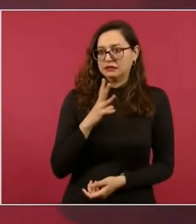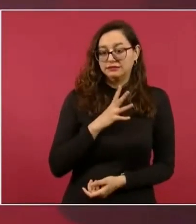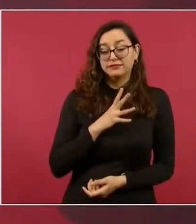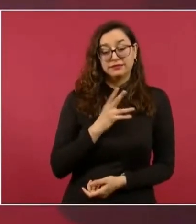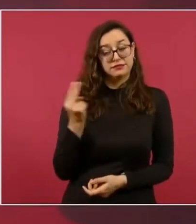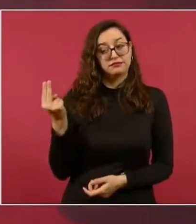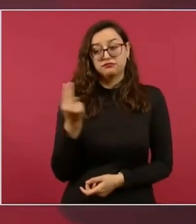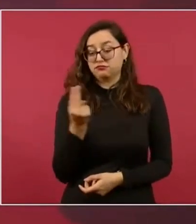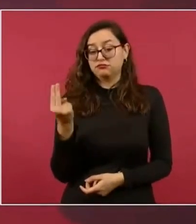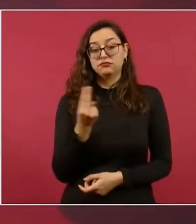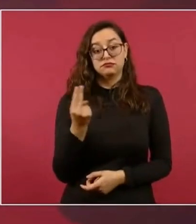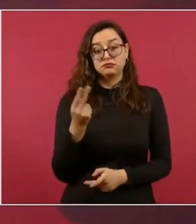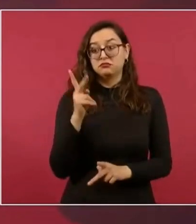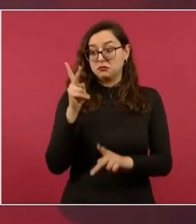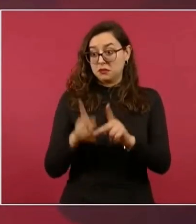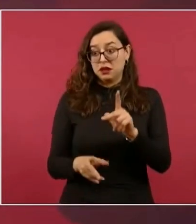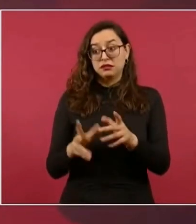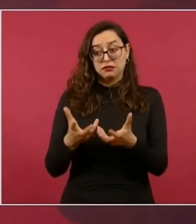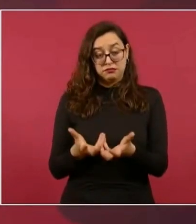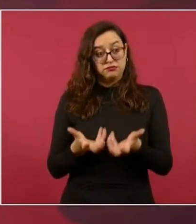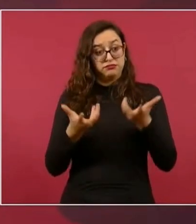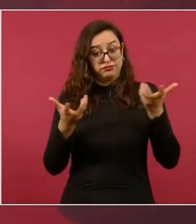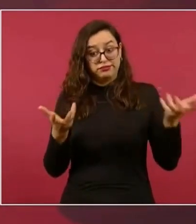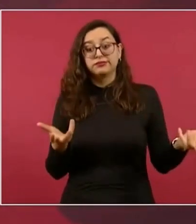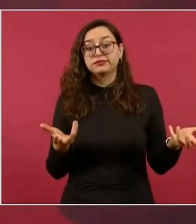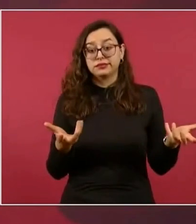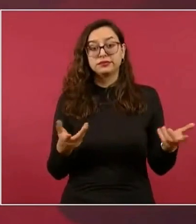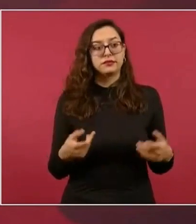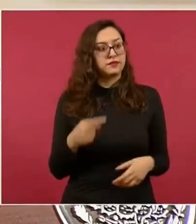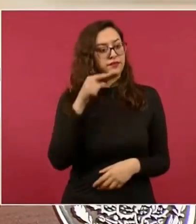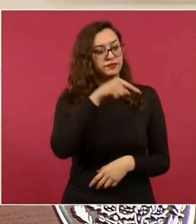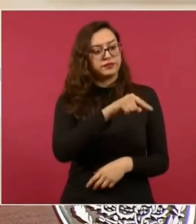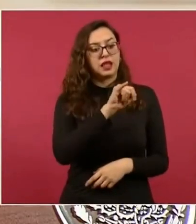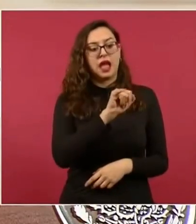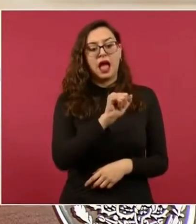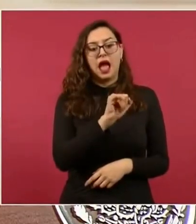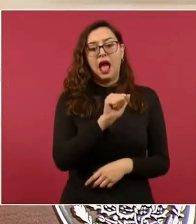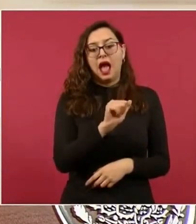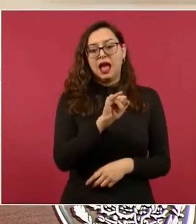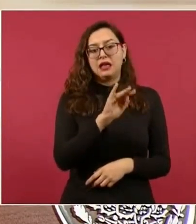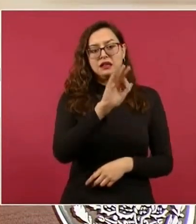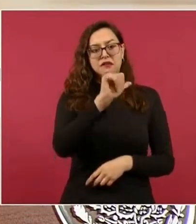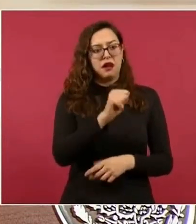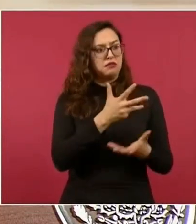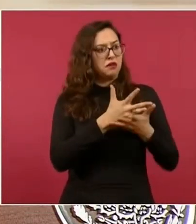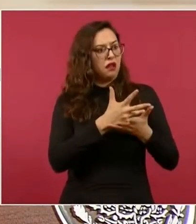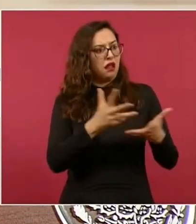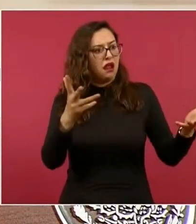tenemos espacios y hay condiciones de seguridad,